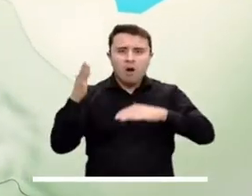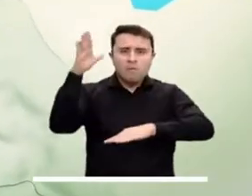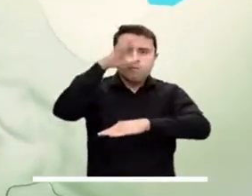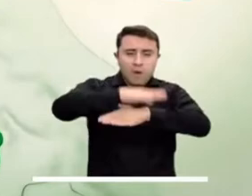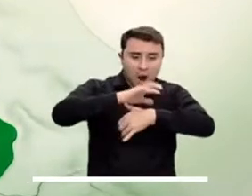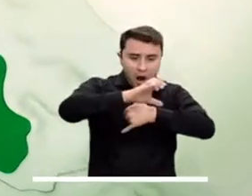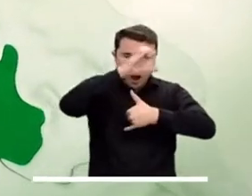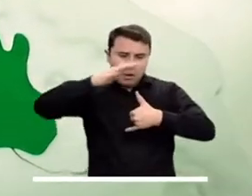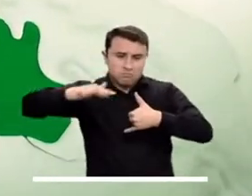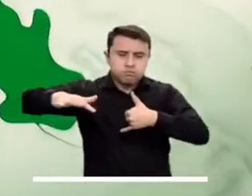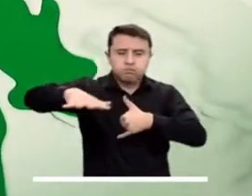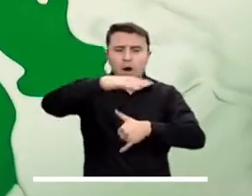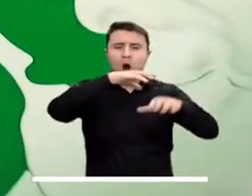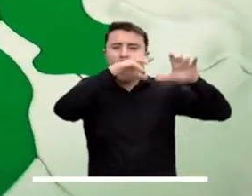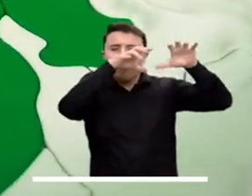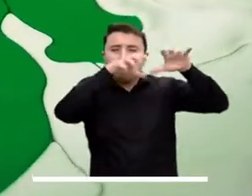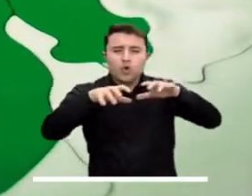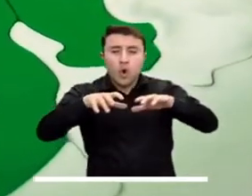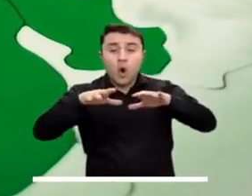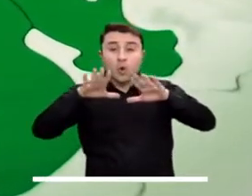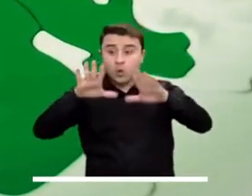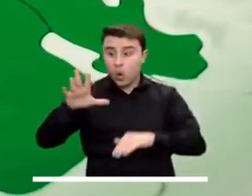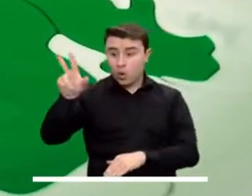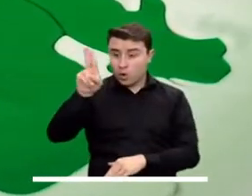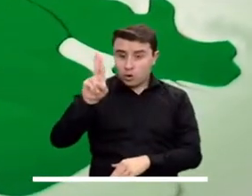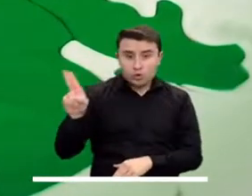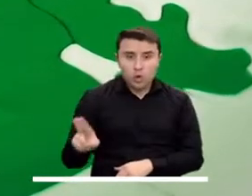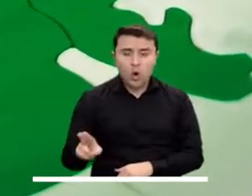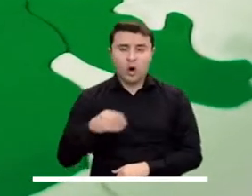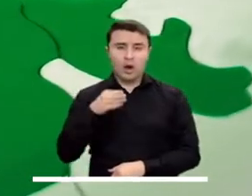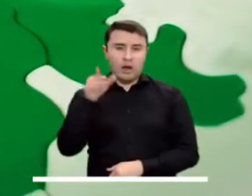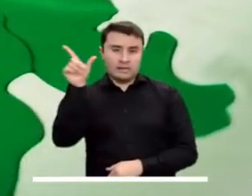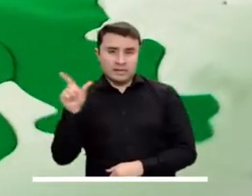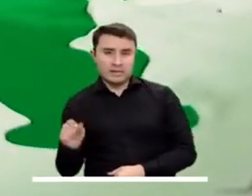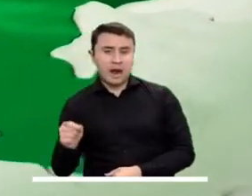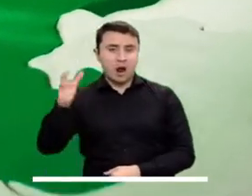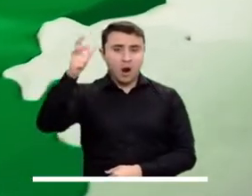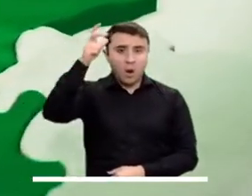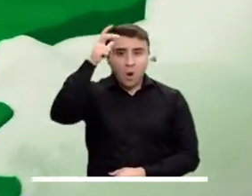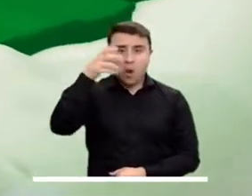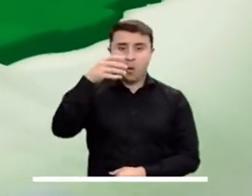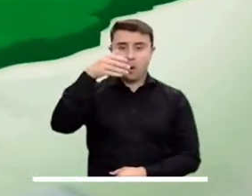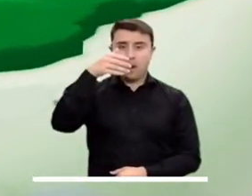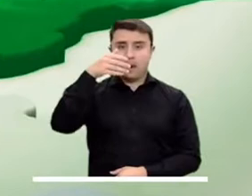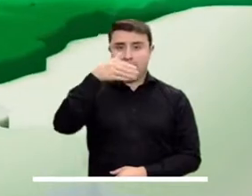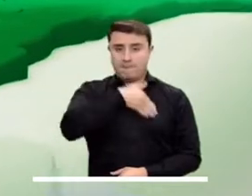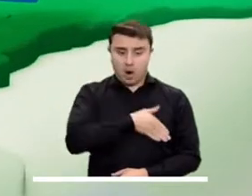lluvioso, sobre todo en sectores puntuales de Sucre, Cesar, Córdoba, Magdalena y Bolívar.